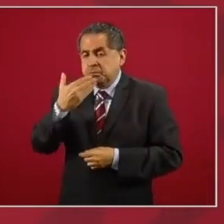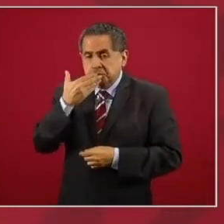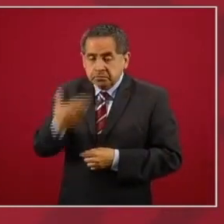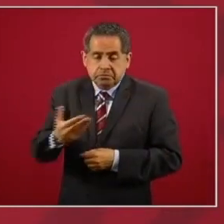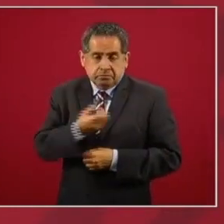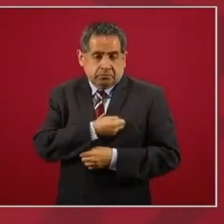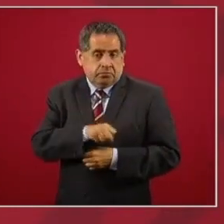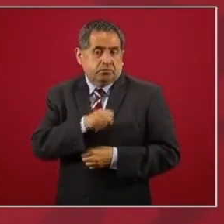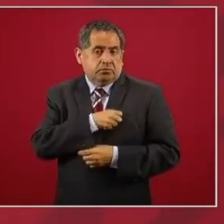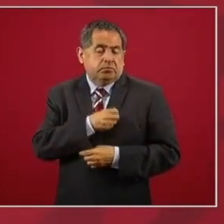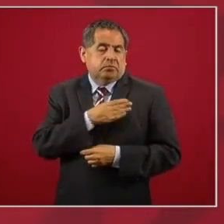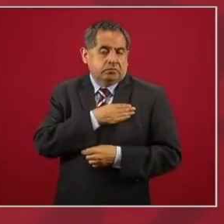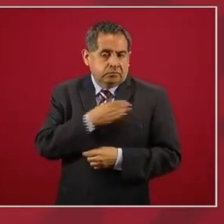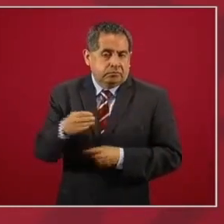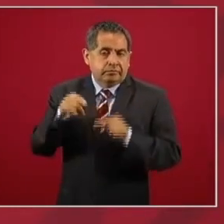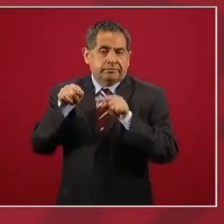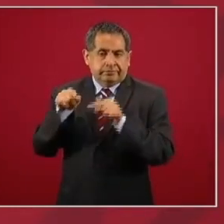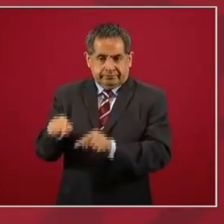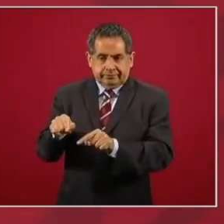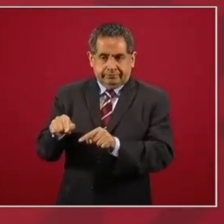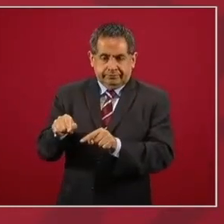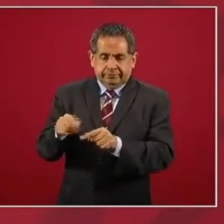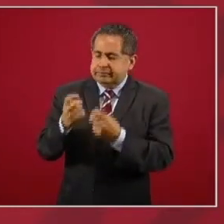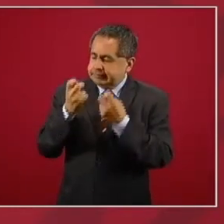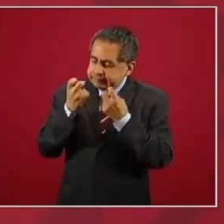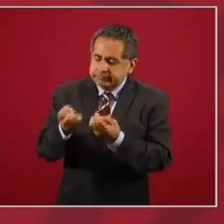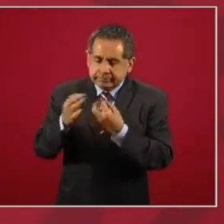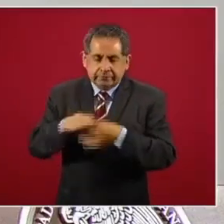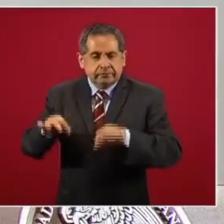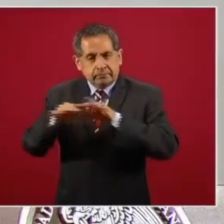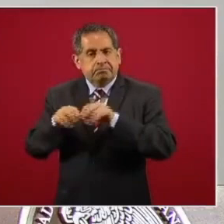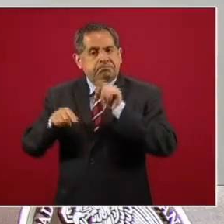sea buena la alimentación,